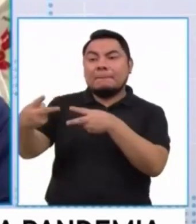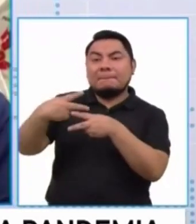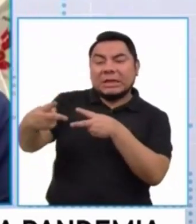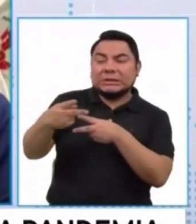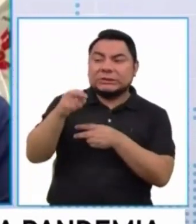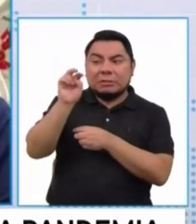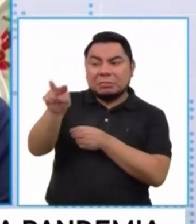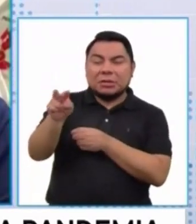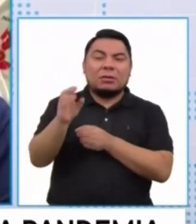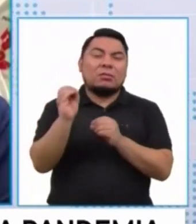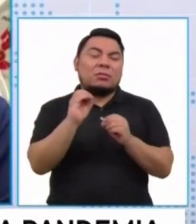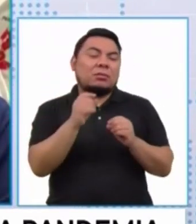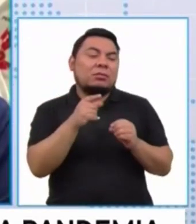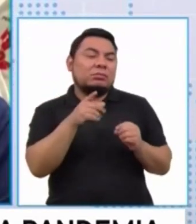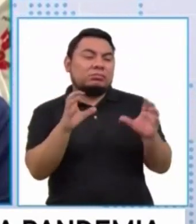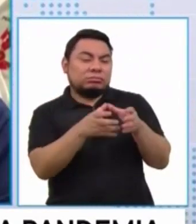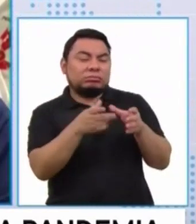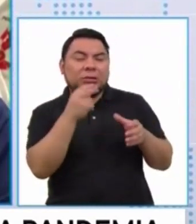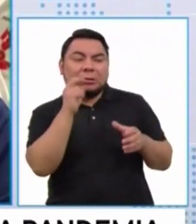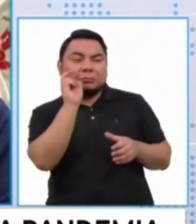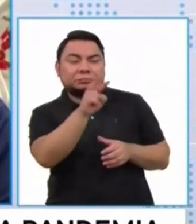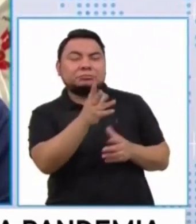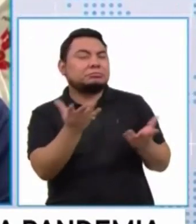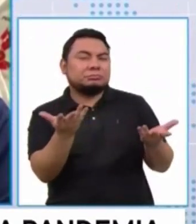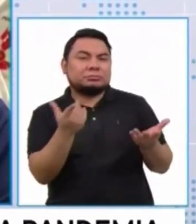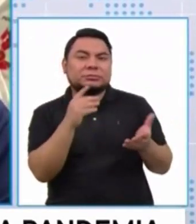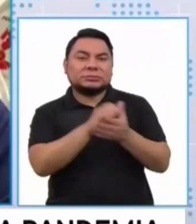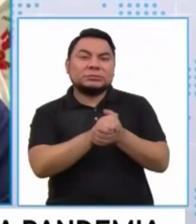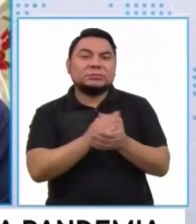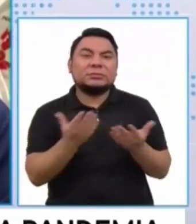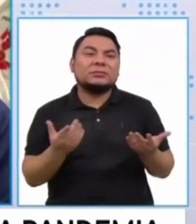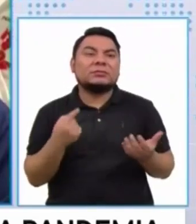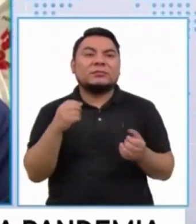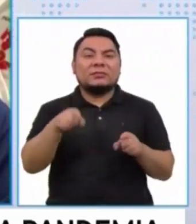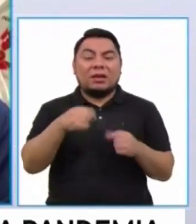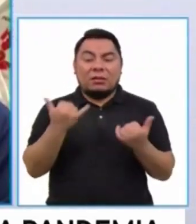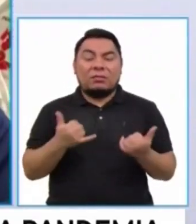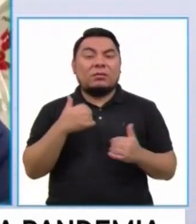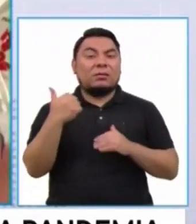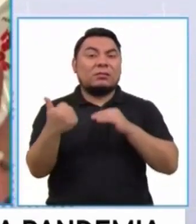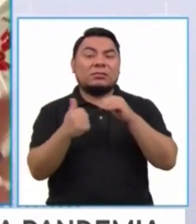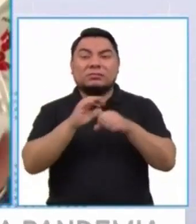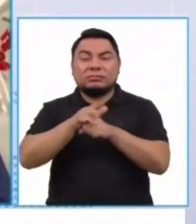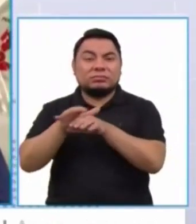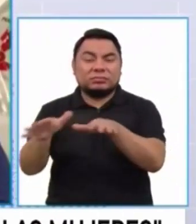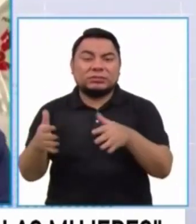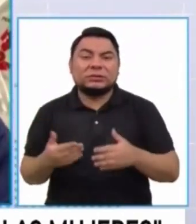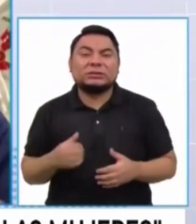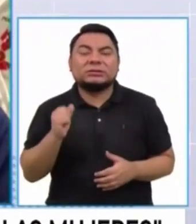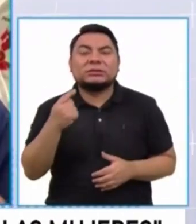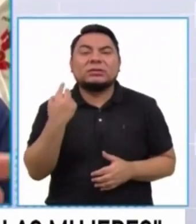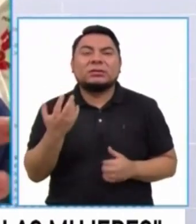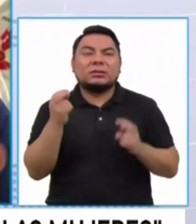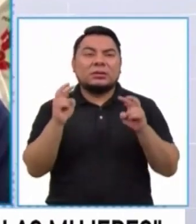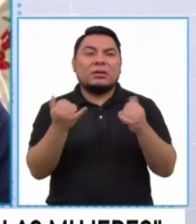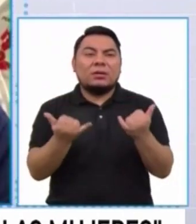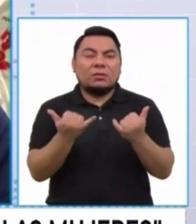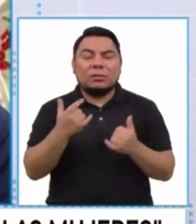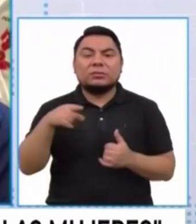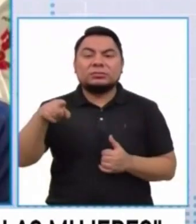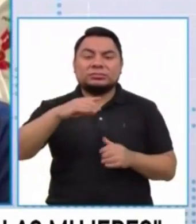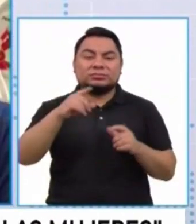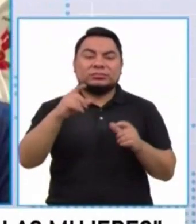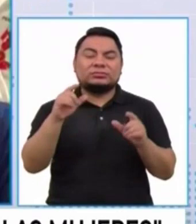que están ahora frente a esa pandemia, estamos neutralizando esa olla